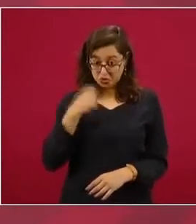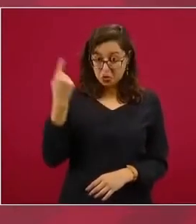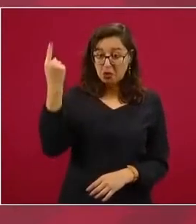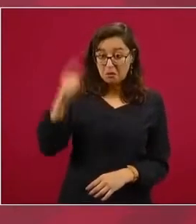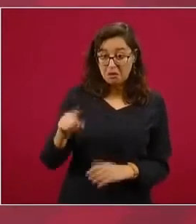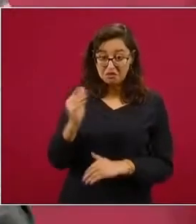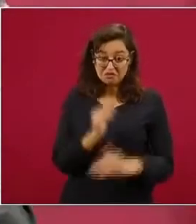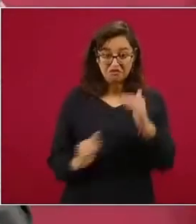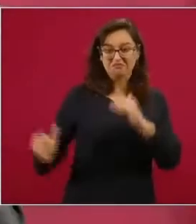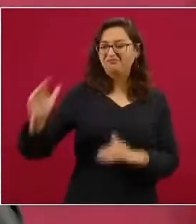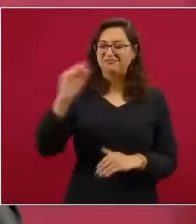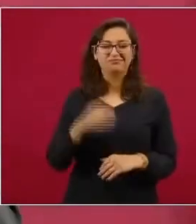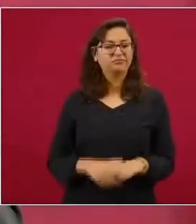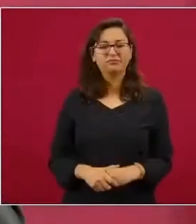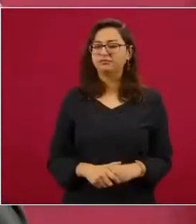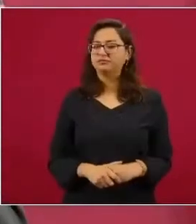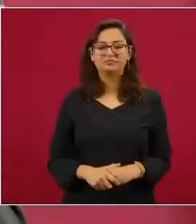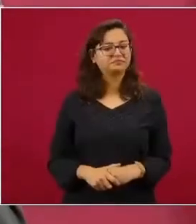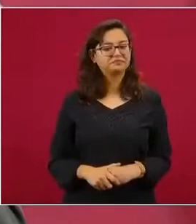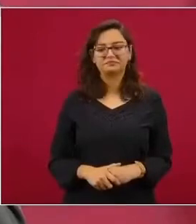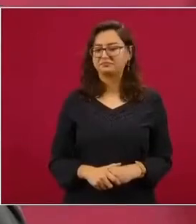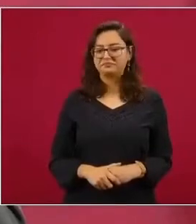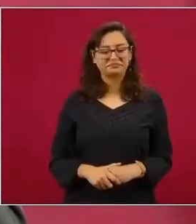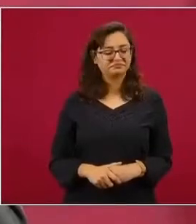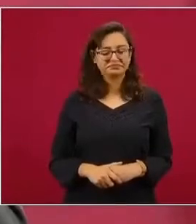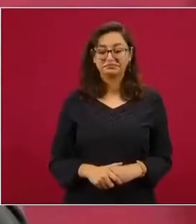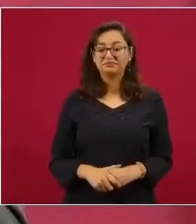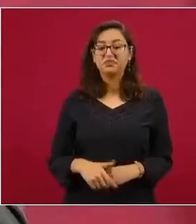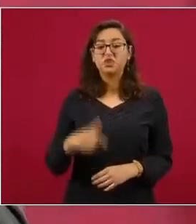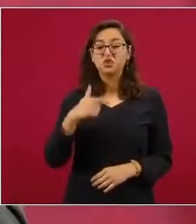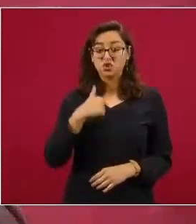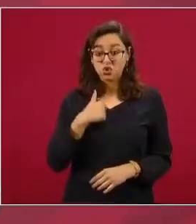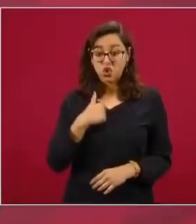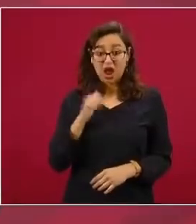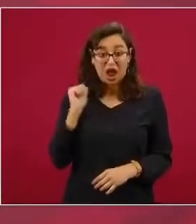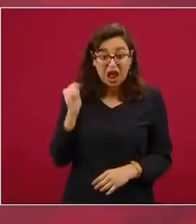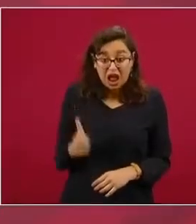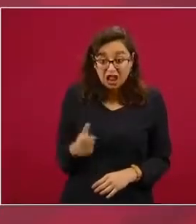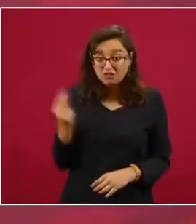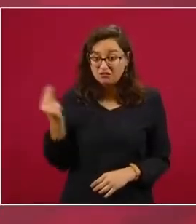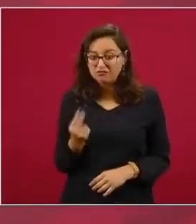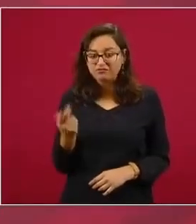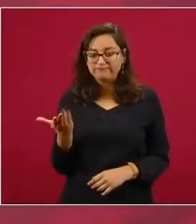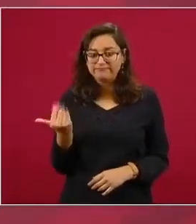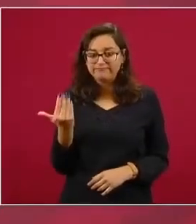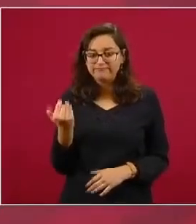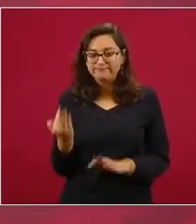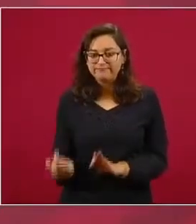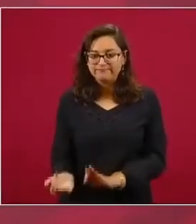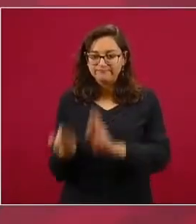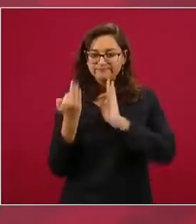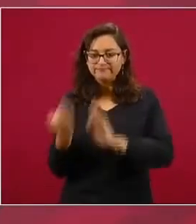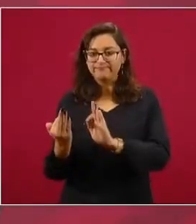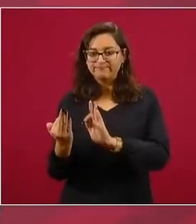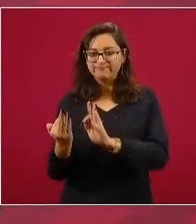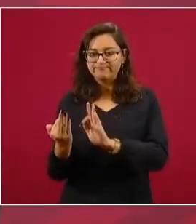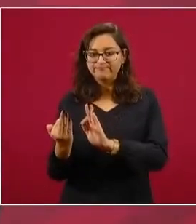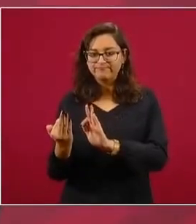que nos importa y de manera directa. Es más, yo creo que